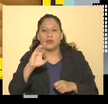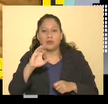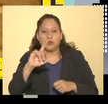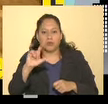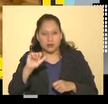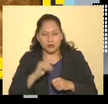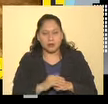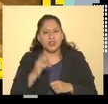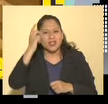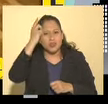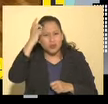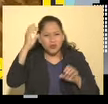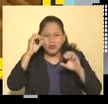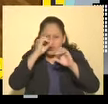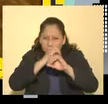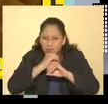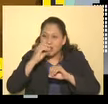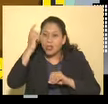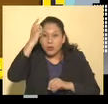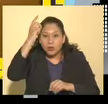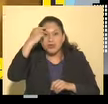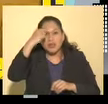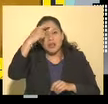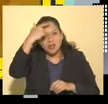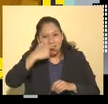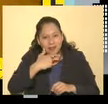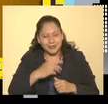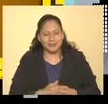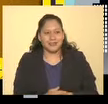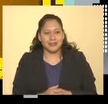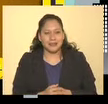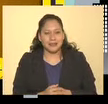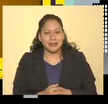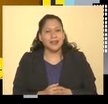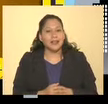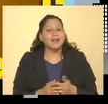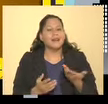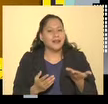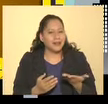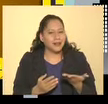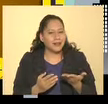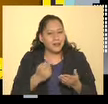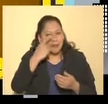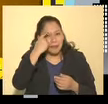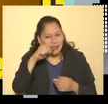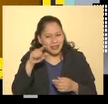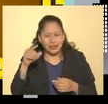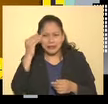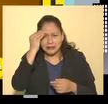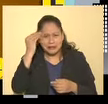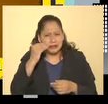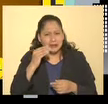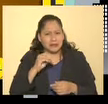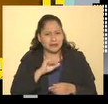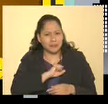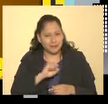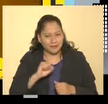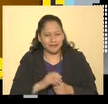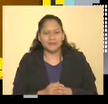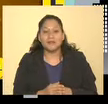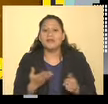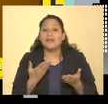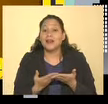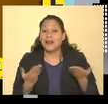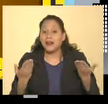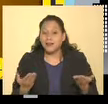oscuro, el dios de la noche, bueno, para qué le cuente, era terrible. Y ahora,